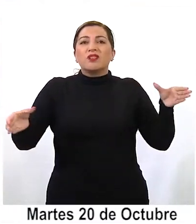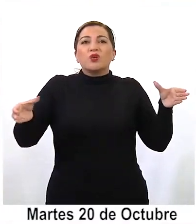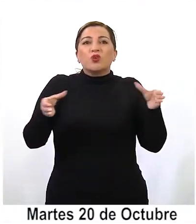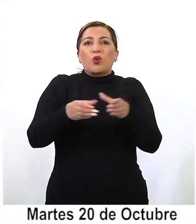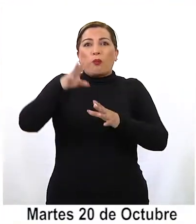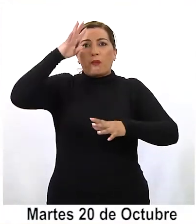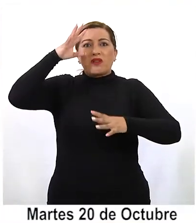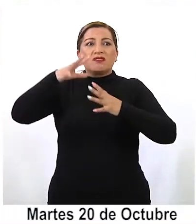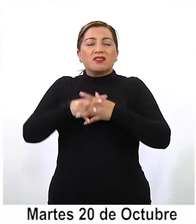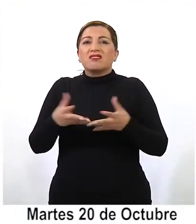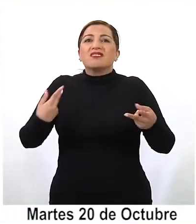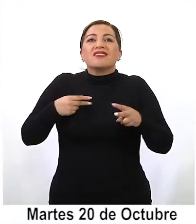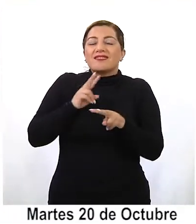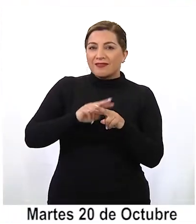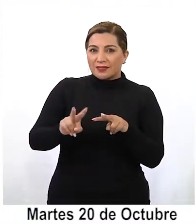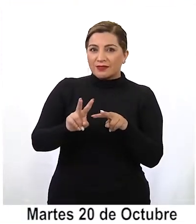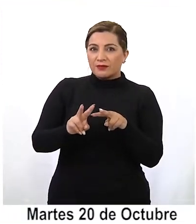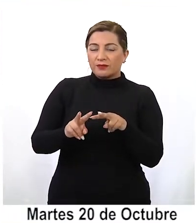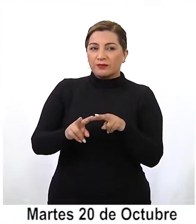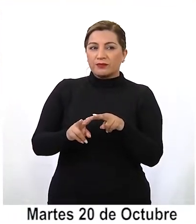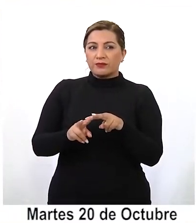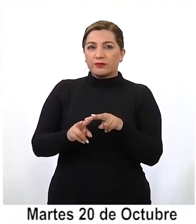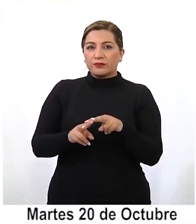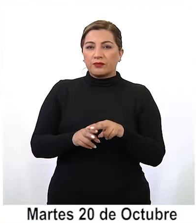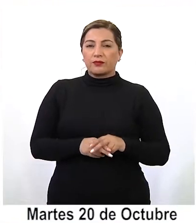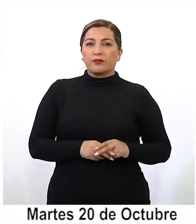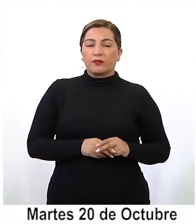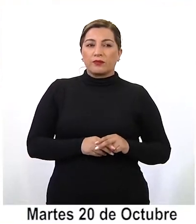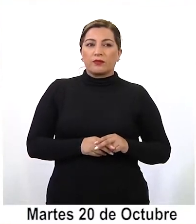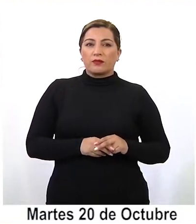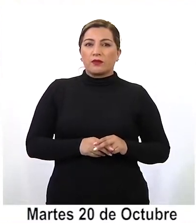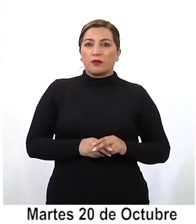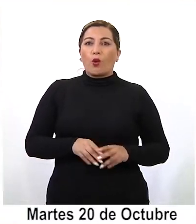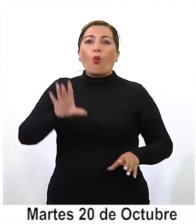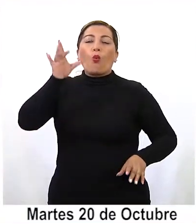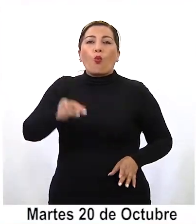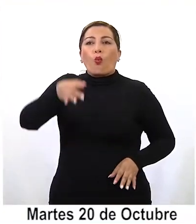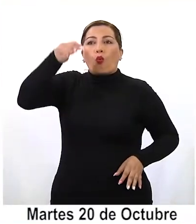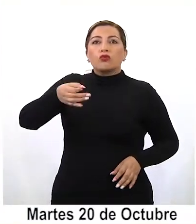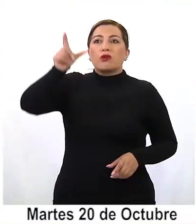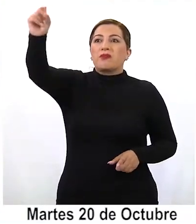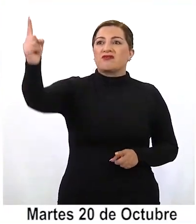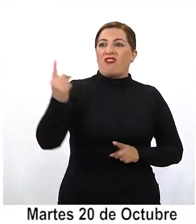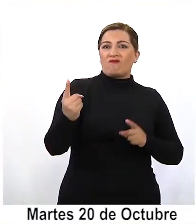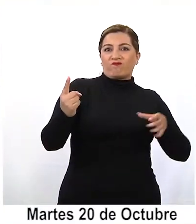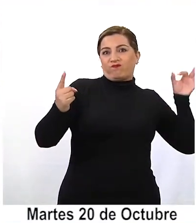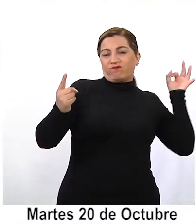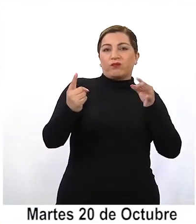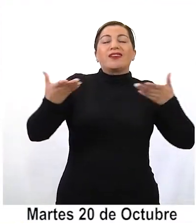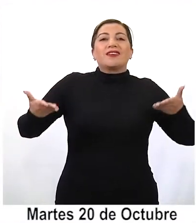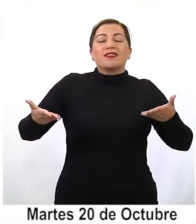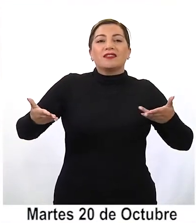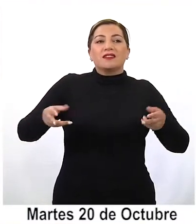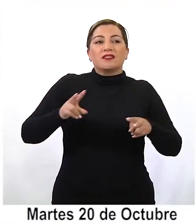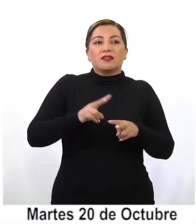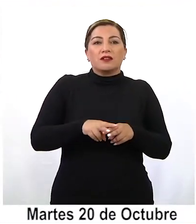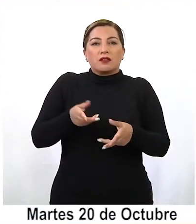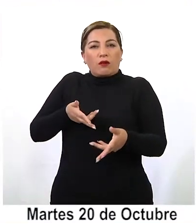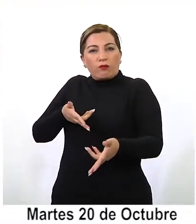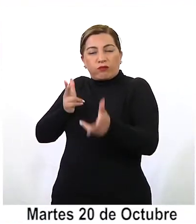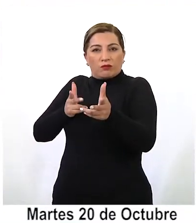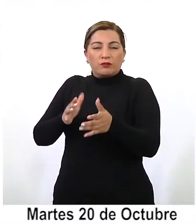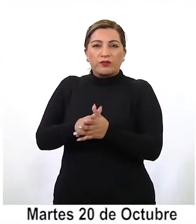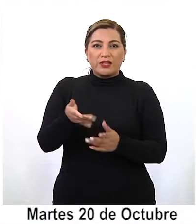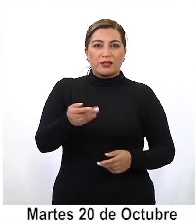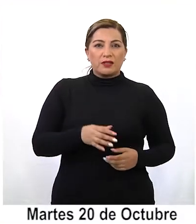vivienda actuó ante la comisión de flagrancia por parte de los atacantes, haciendo uso de elementos disuasivos